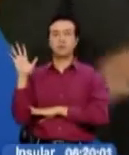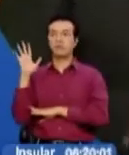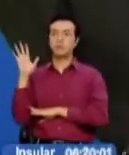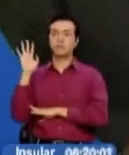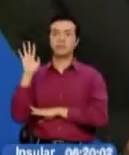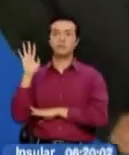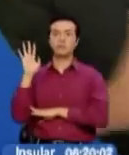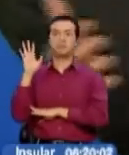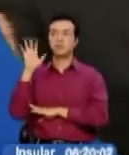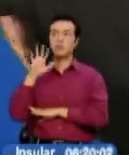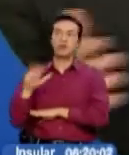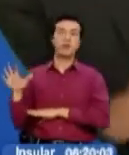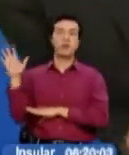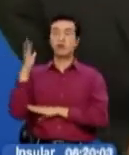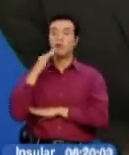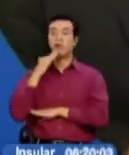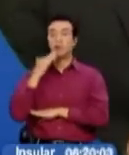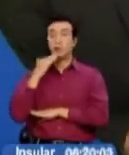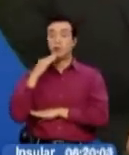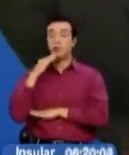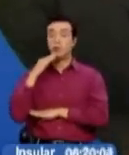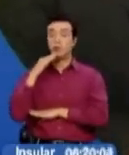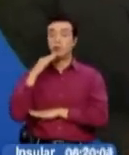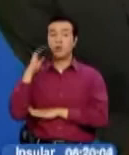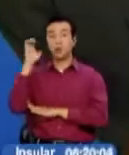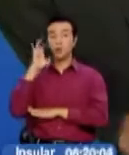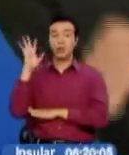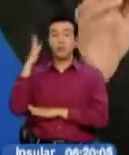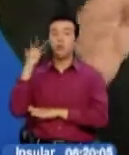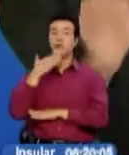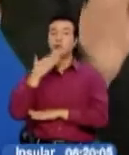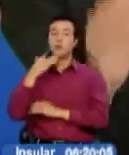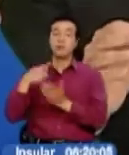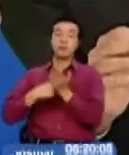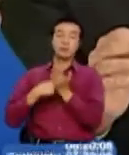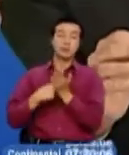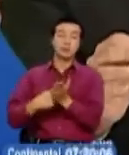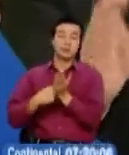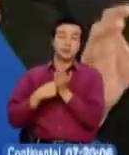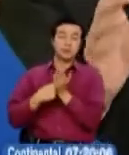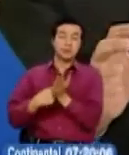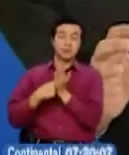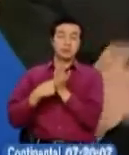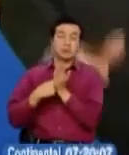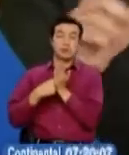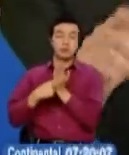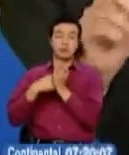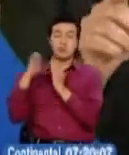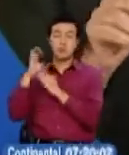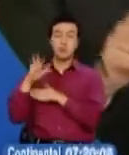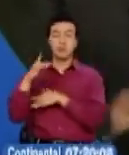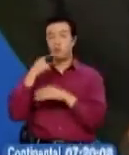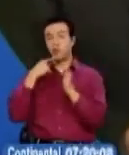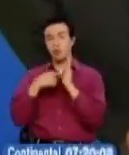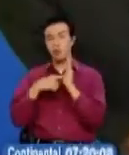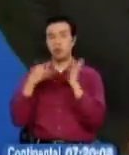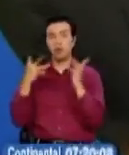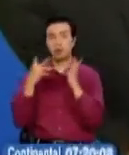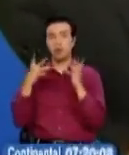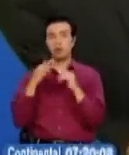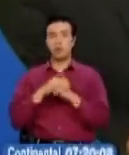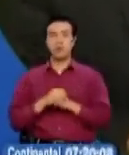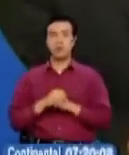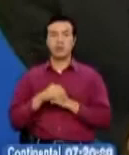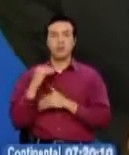continente donde se reavivan viejos debates que han llegado a tocar la fibra más íntima del europeísmo. Empecemos por el Brexit y el